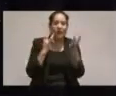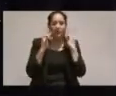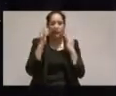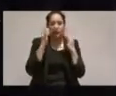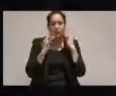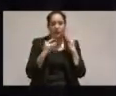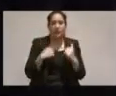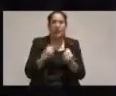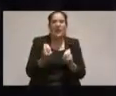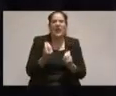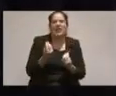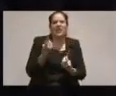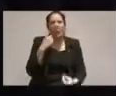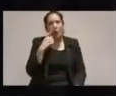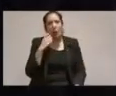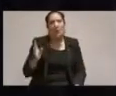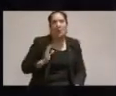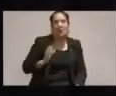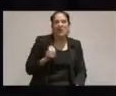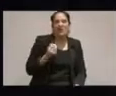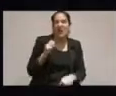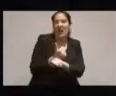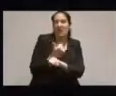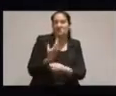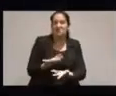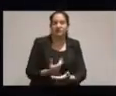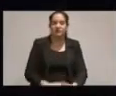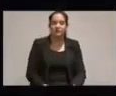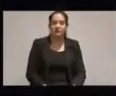esta manera vamos a conocer al ganador o a la ganadora.